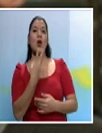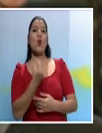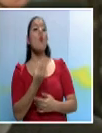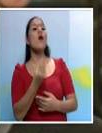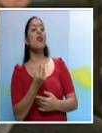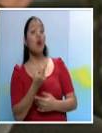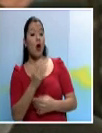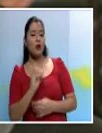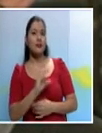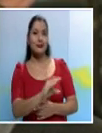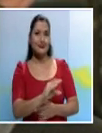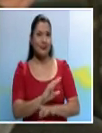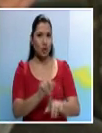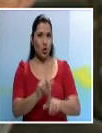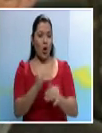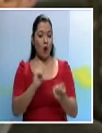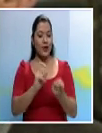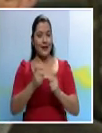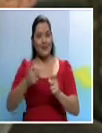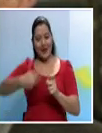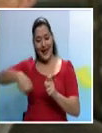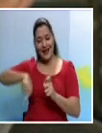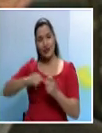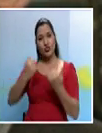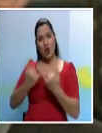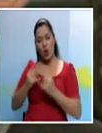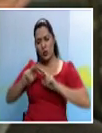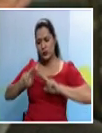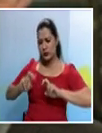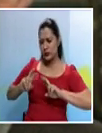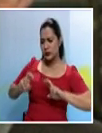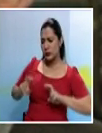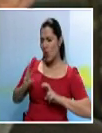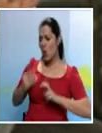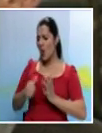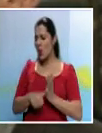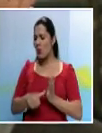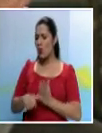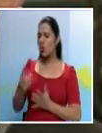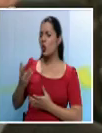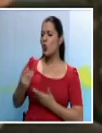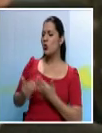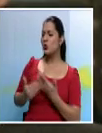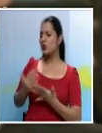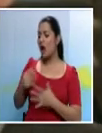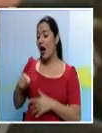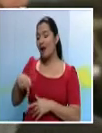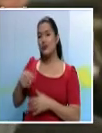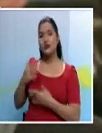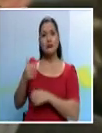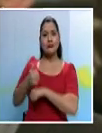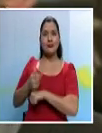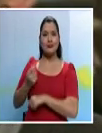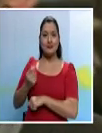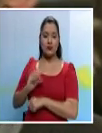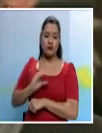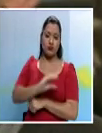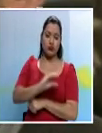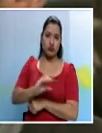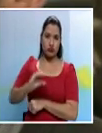país en el entendido que la revisión posterior de esos gastos requiere de un desarrollo legal, ya no solo de reforma constitucional.